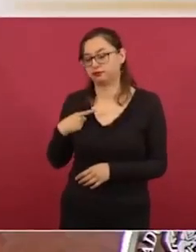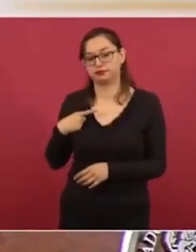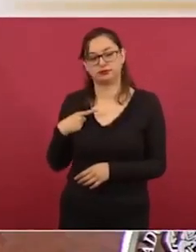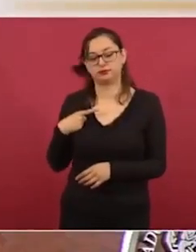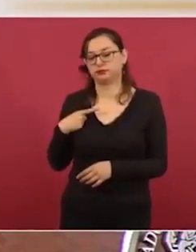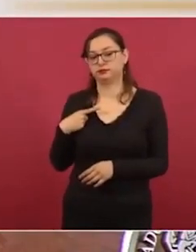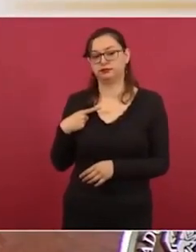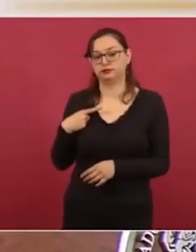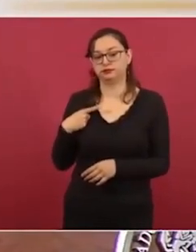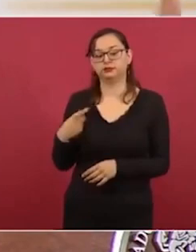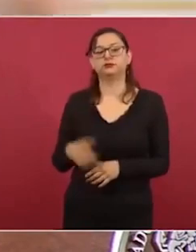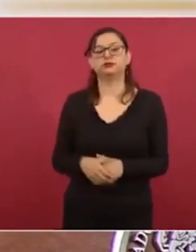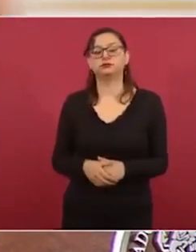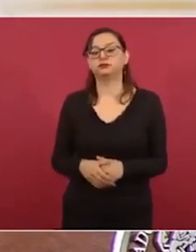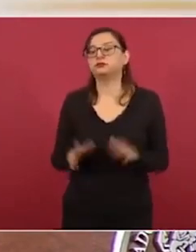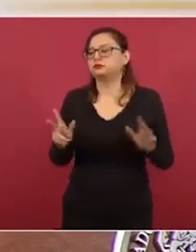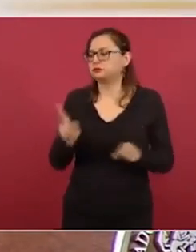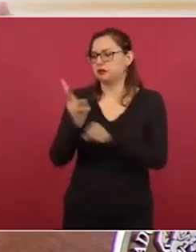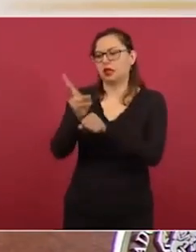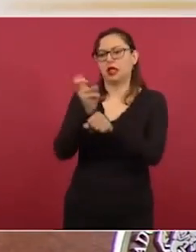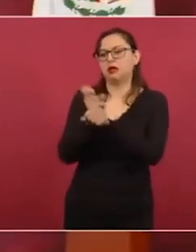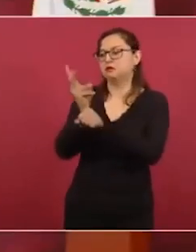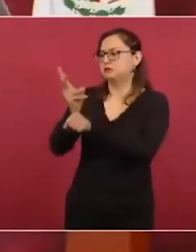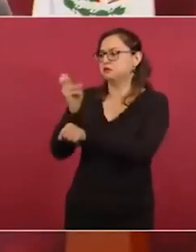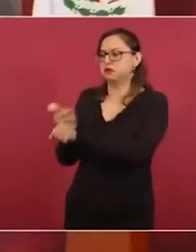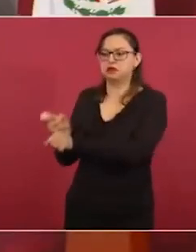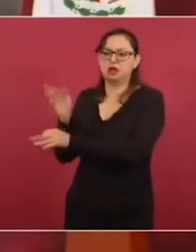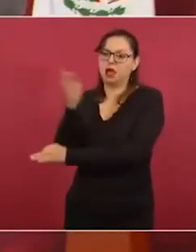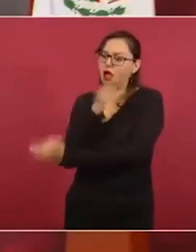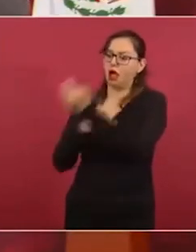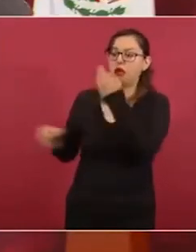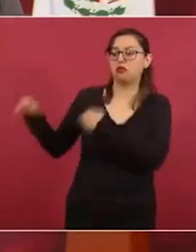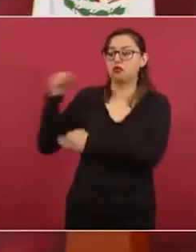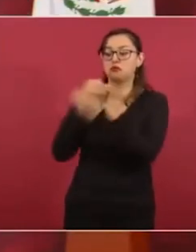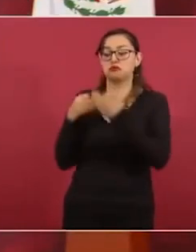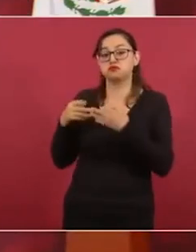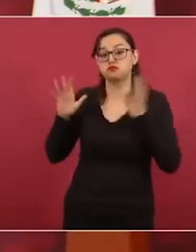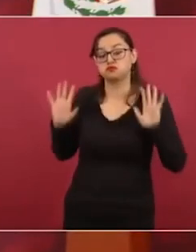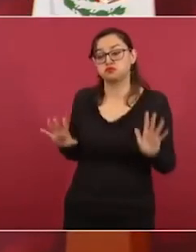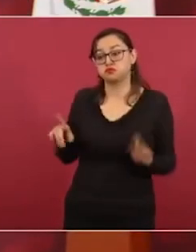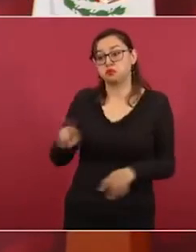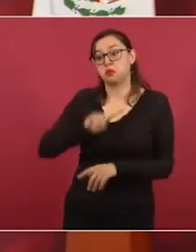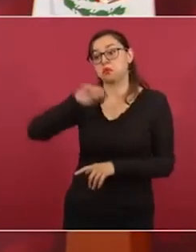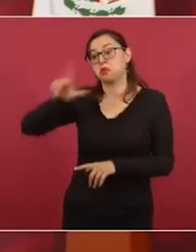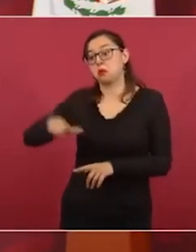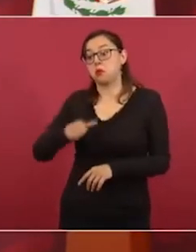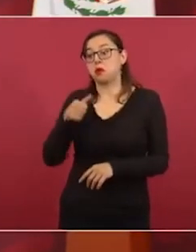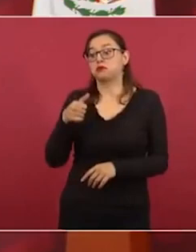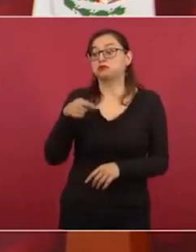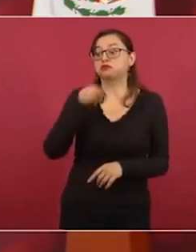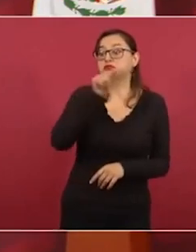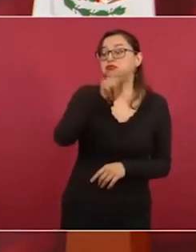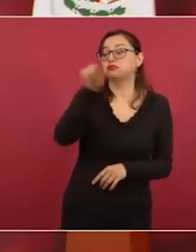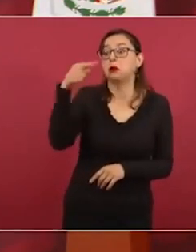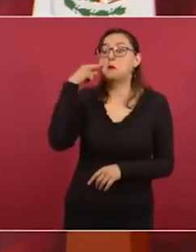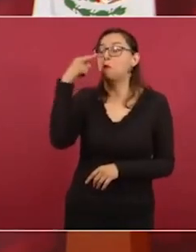Si un país no quiere ir, no quiere asistir, ya, pues eso es